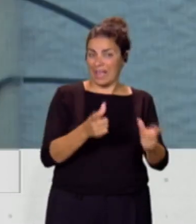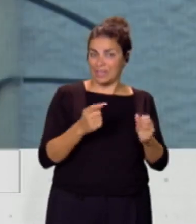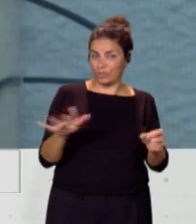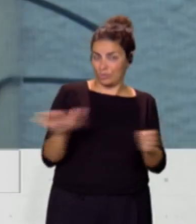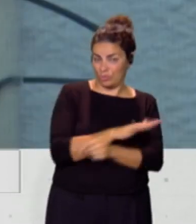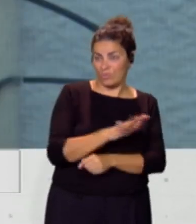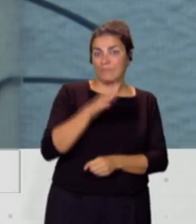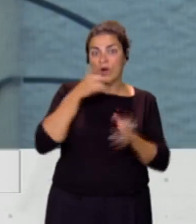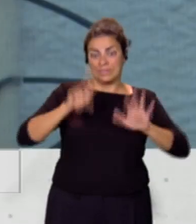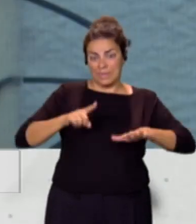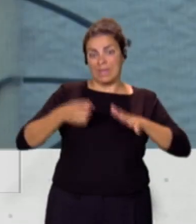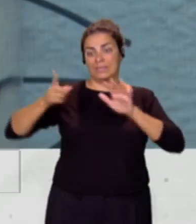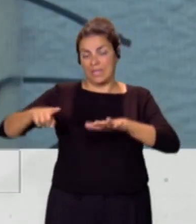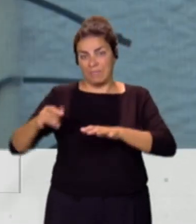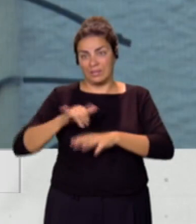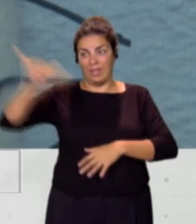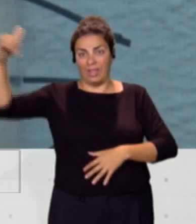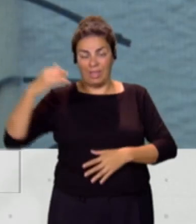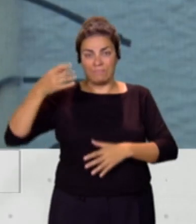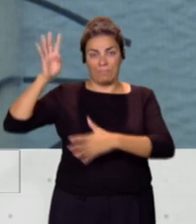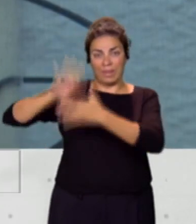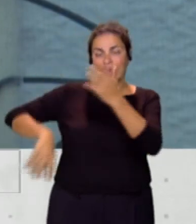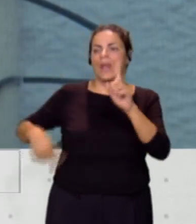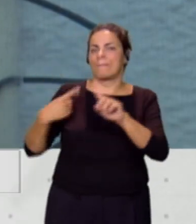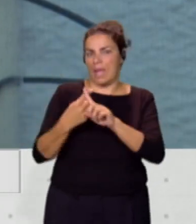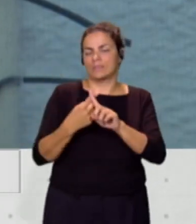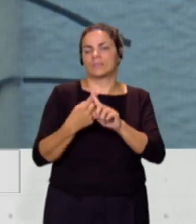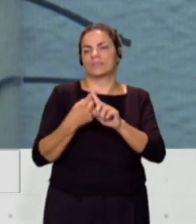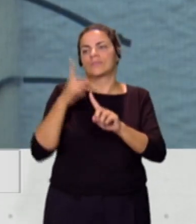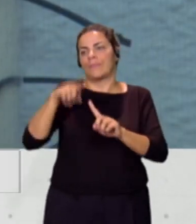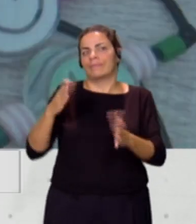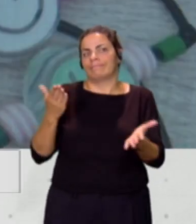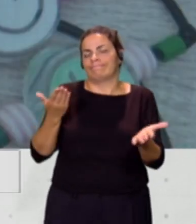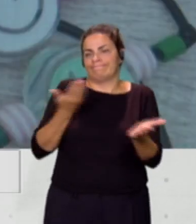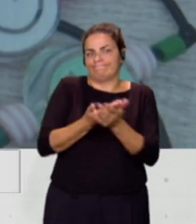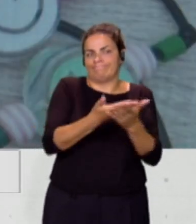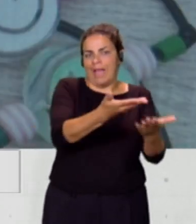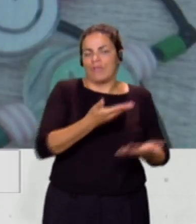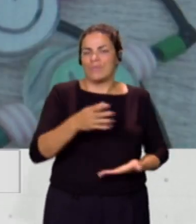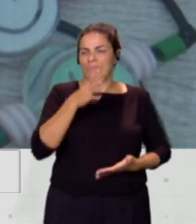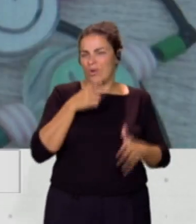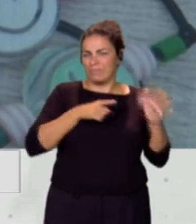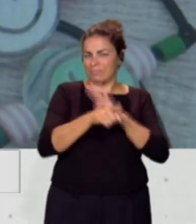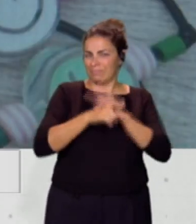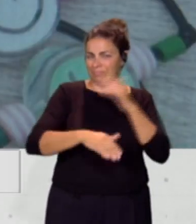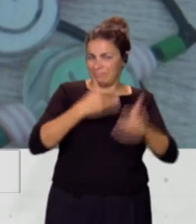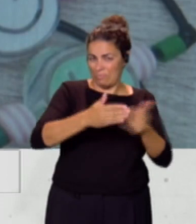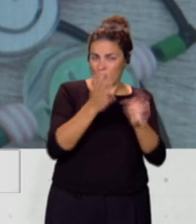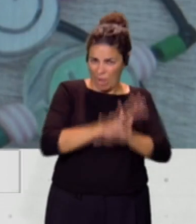ese viaje a Barcelona y también esa petición de las ayudas, porque la burocracia va muy lenta, ¿no?